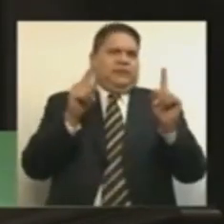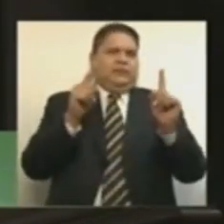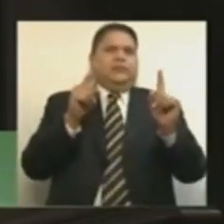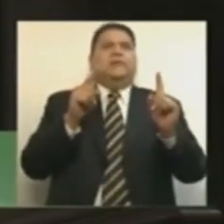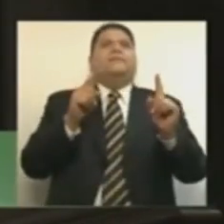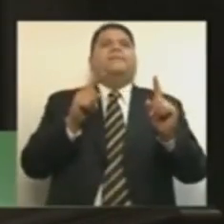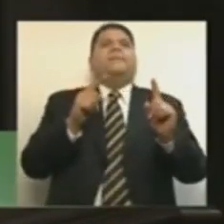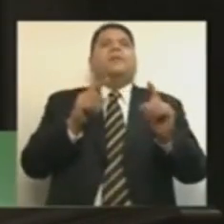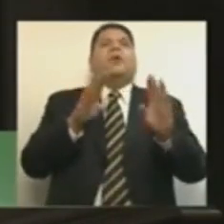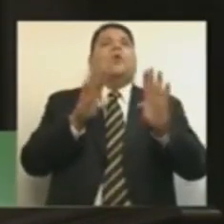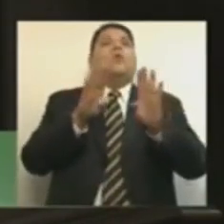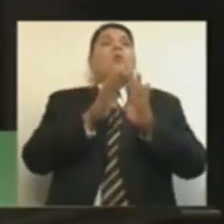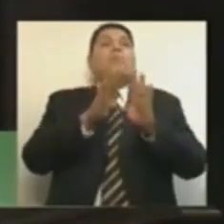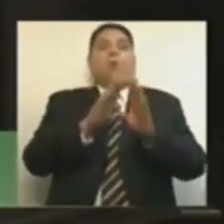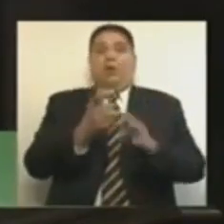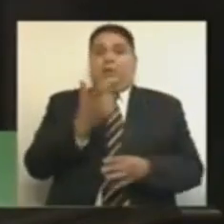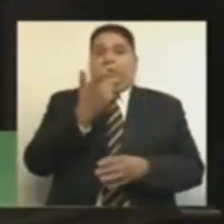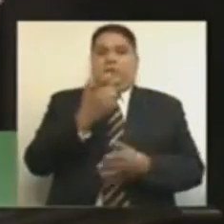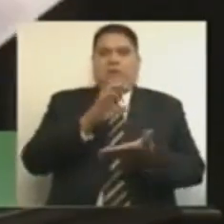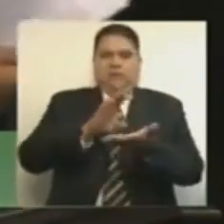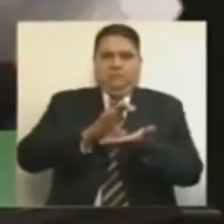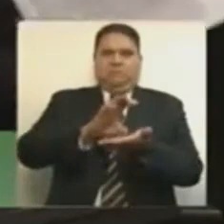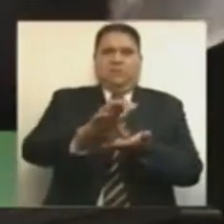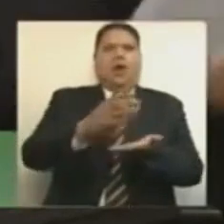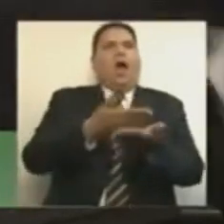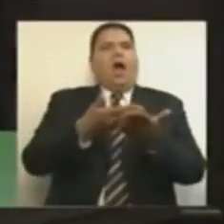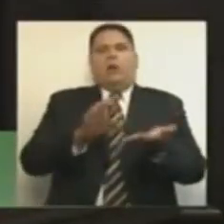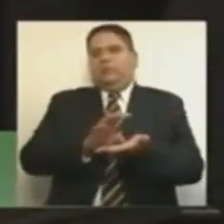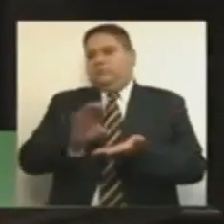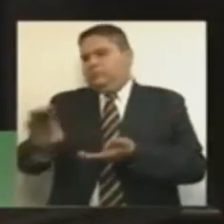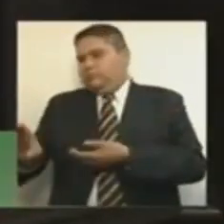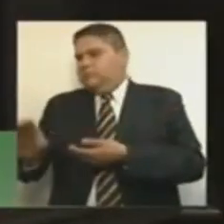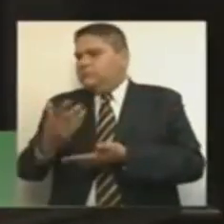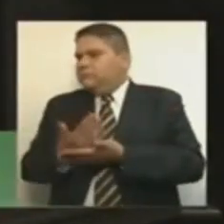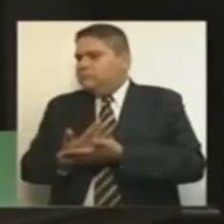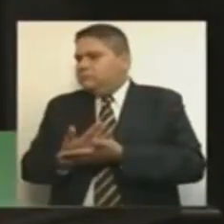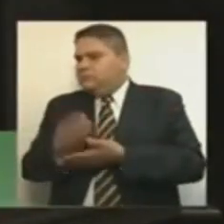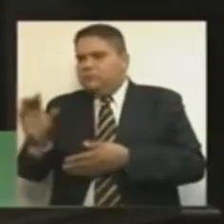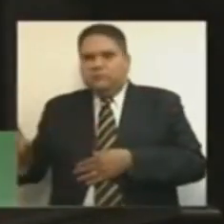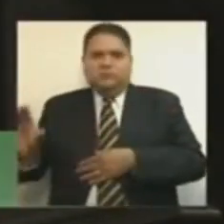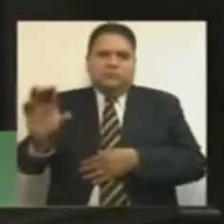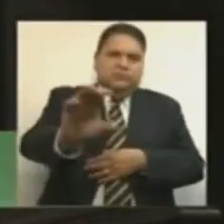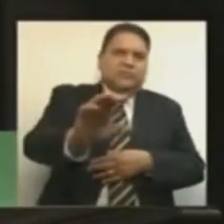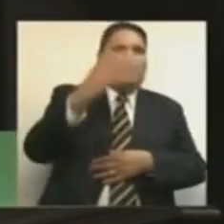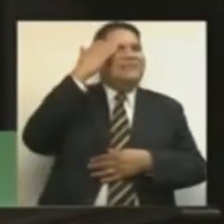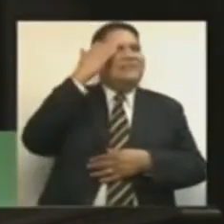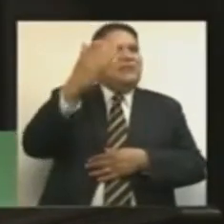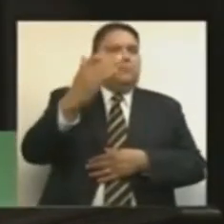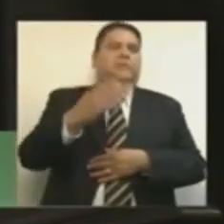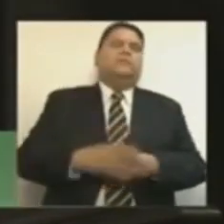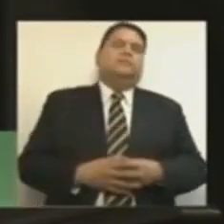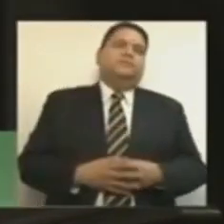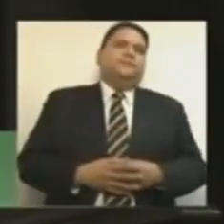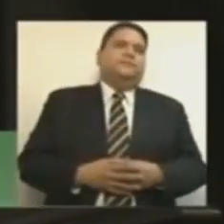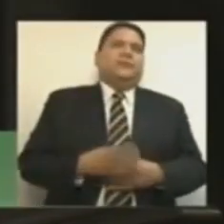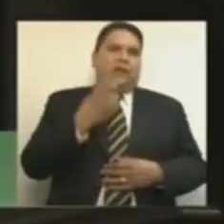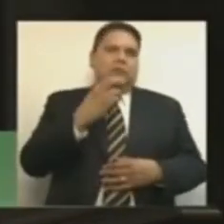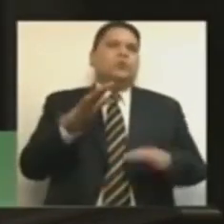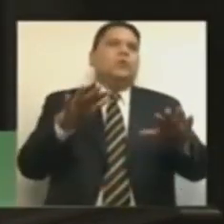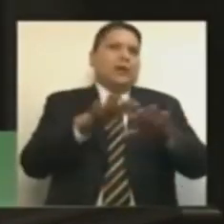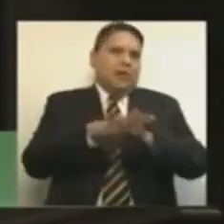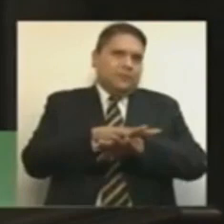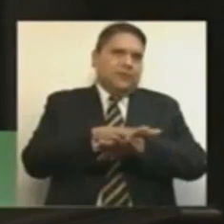sino la forma en que llega a dónde tiene que llegar ese dinero. En otras palabras,